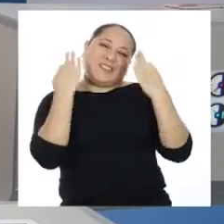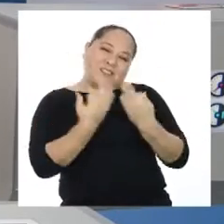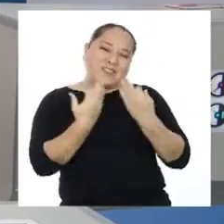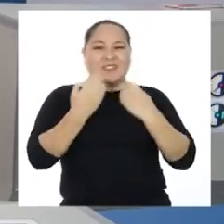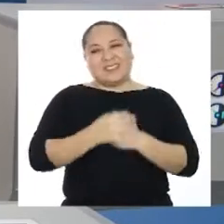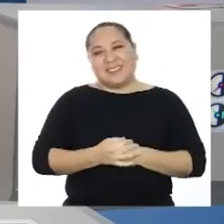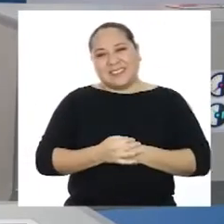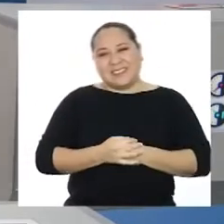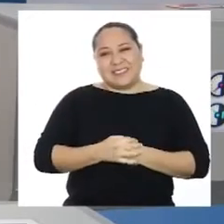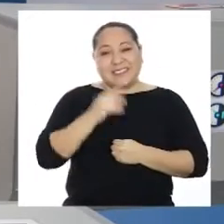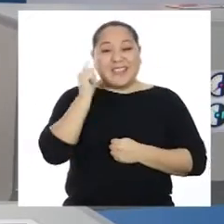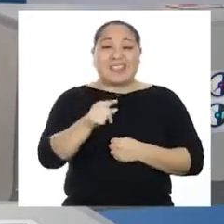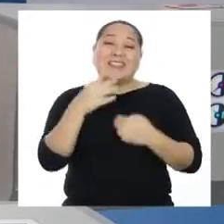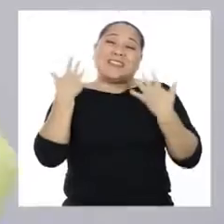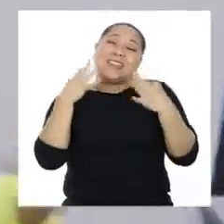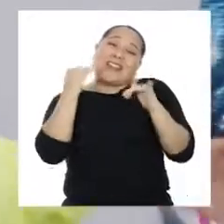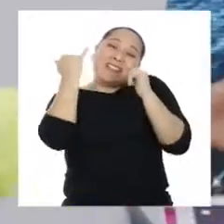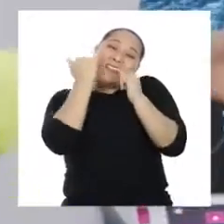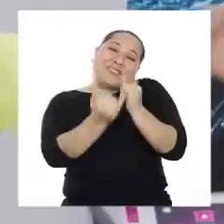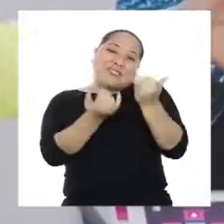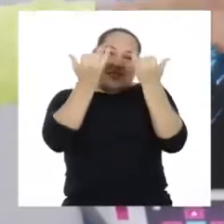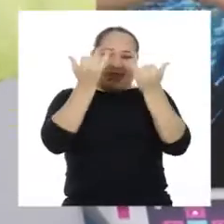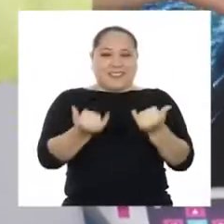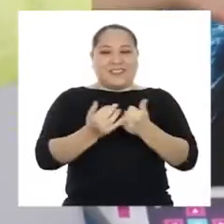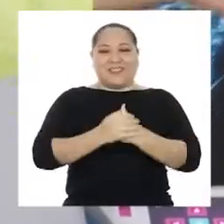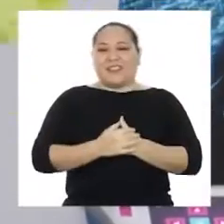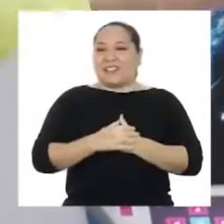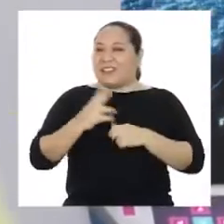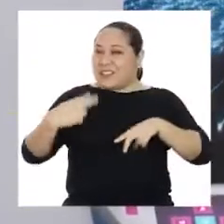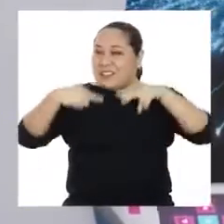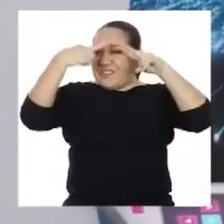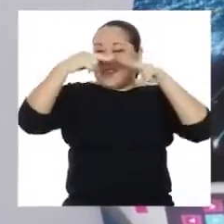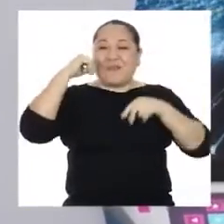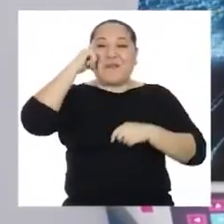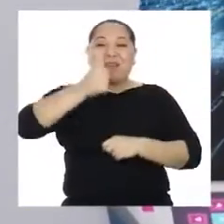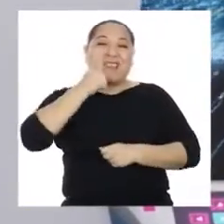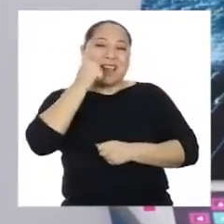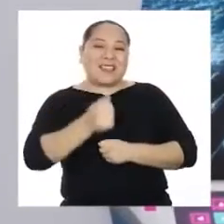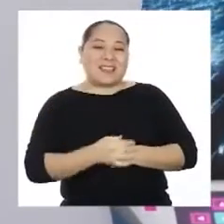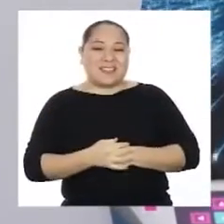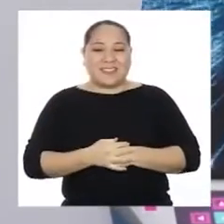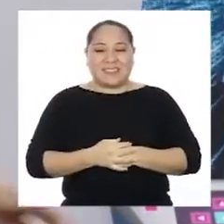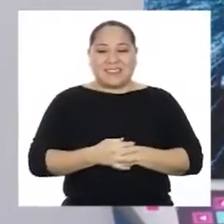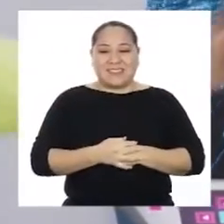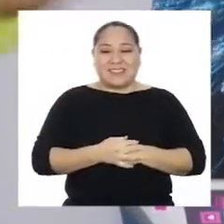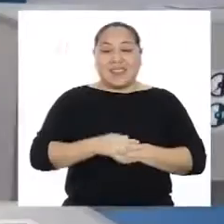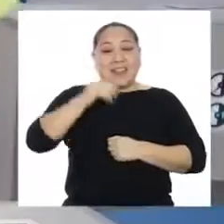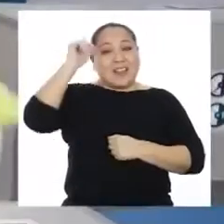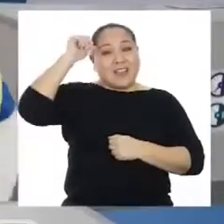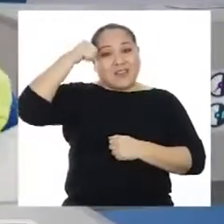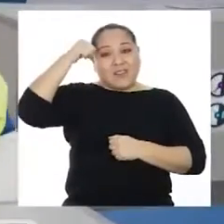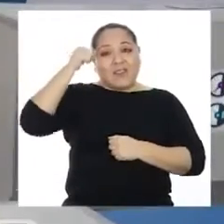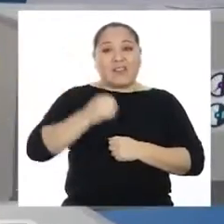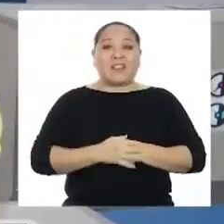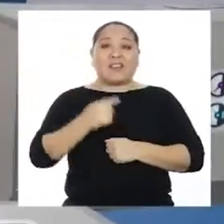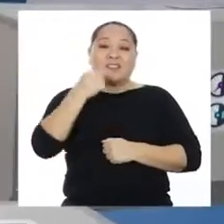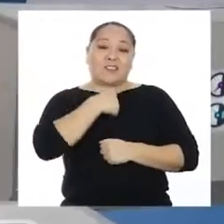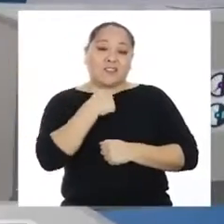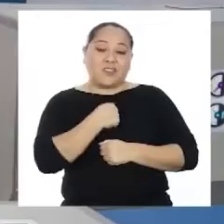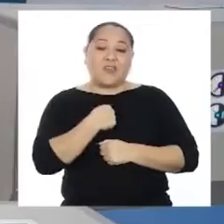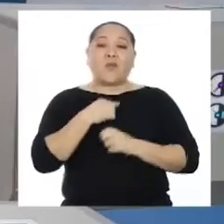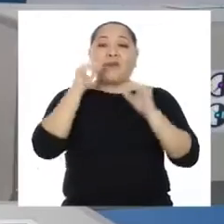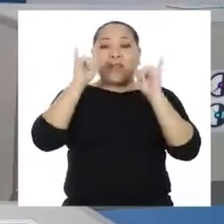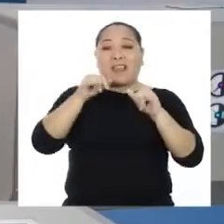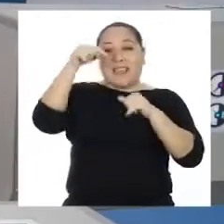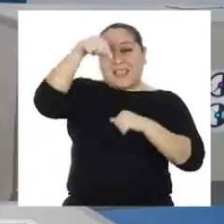a las familias. Y eso ha sido todo por hoy. ¡Nos vemos mañana! Recuerden